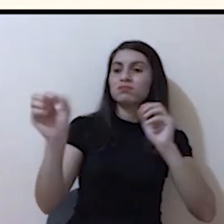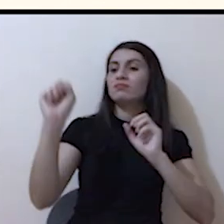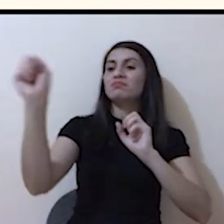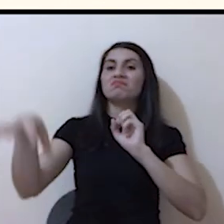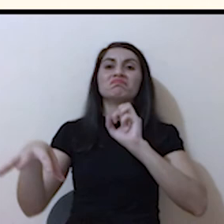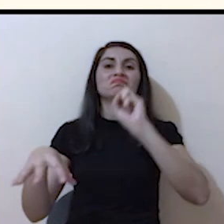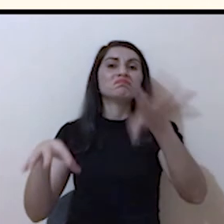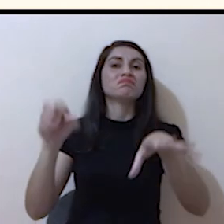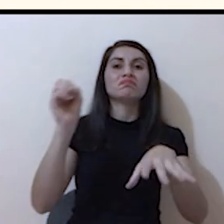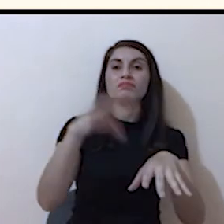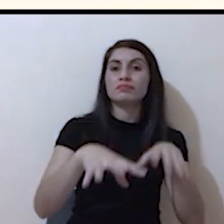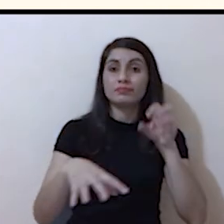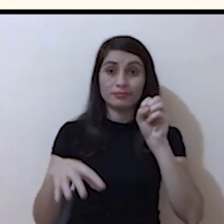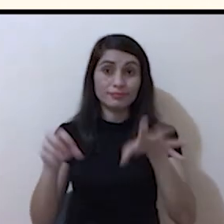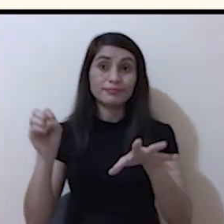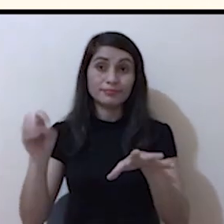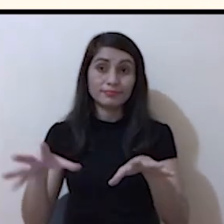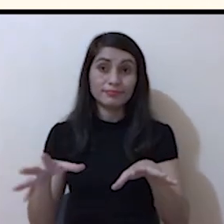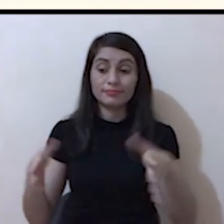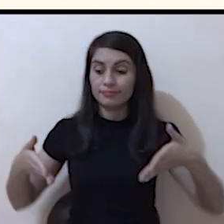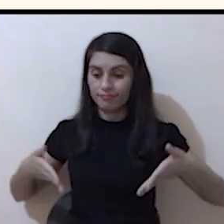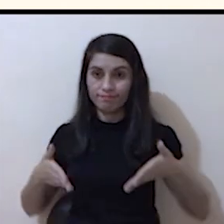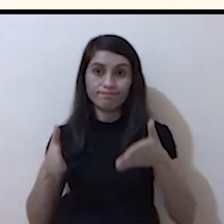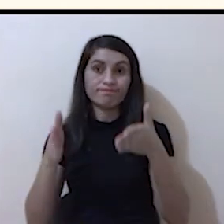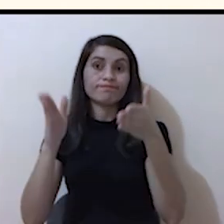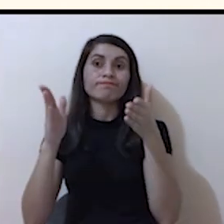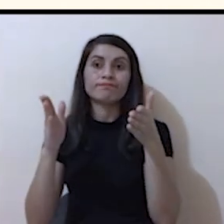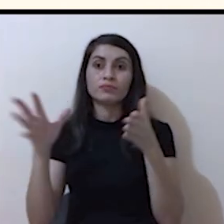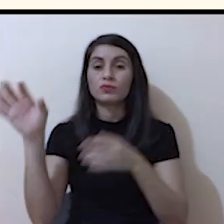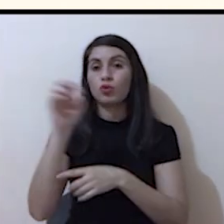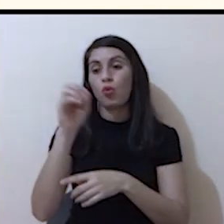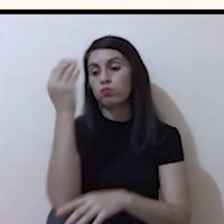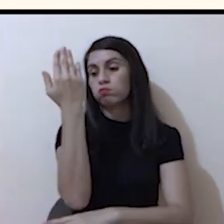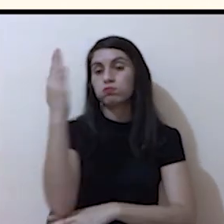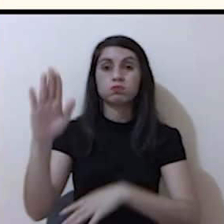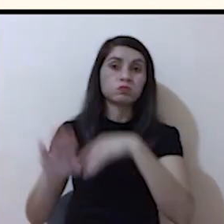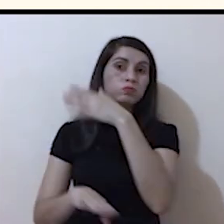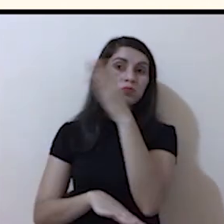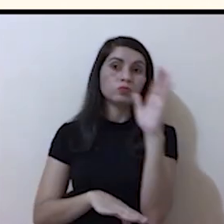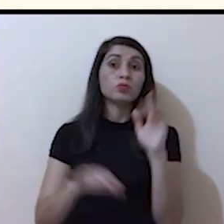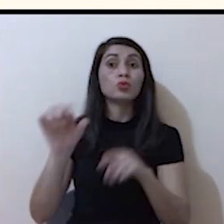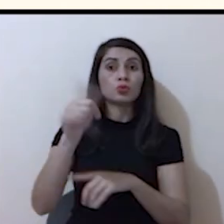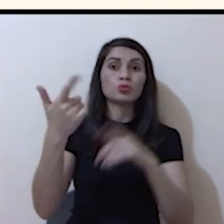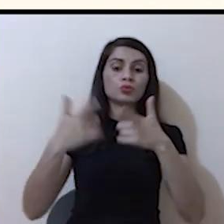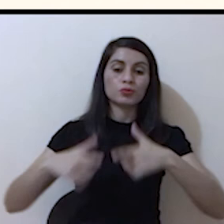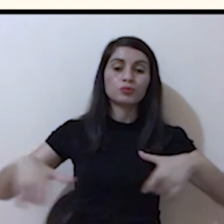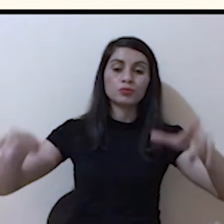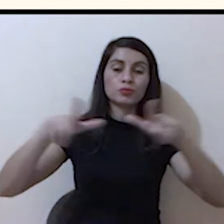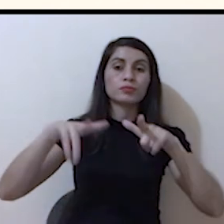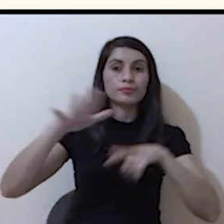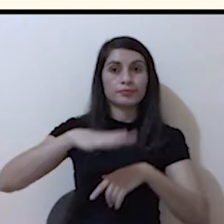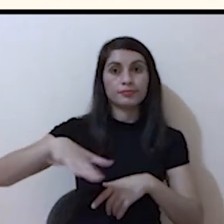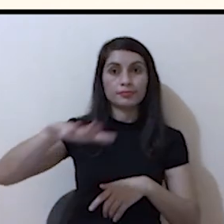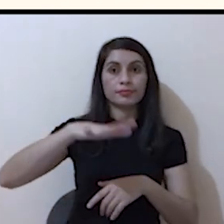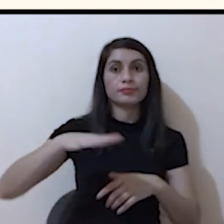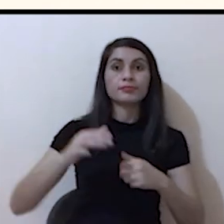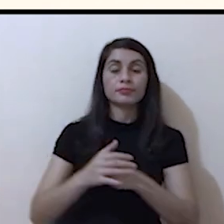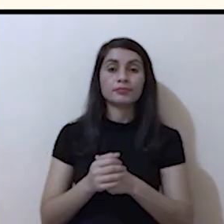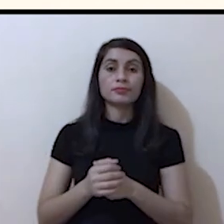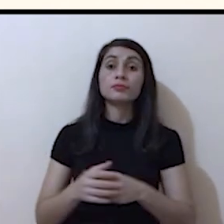depositamos en las calles, en los boques y en otros sitios de nuestro planeta.